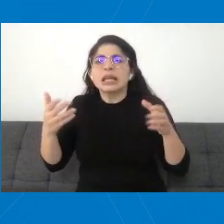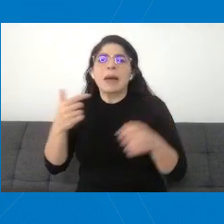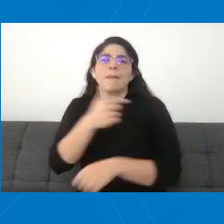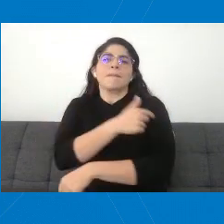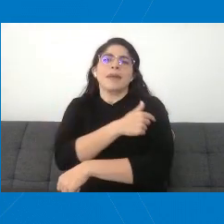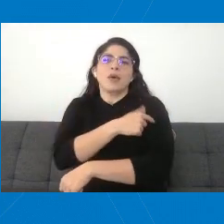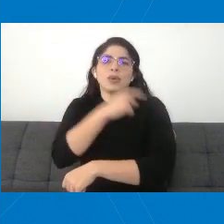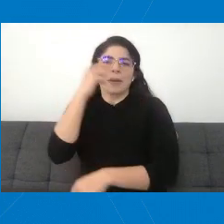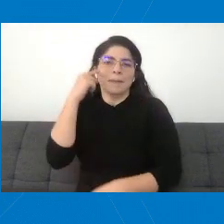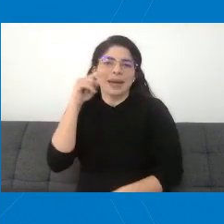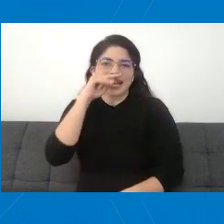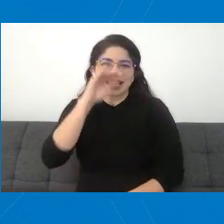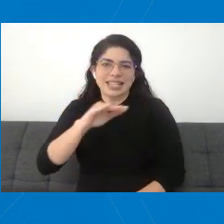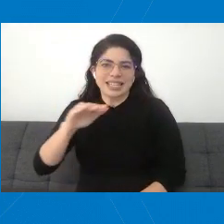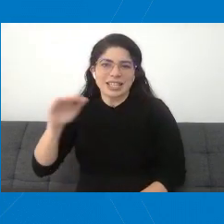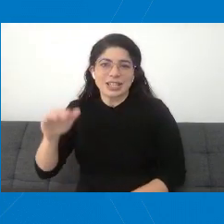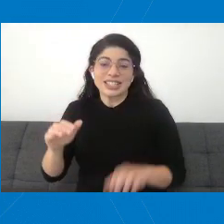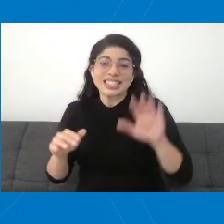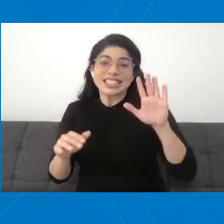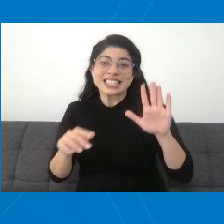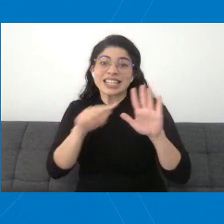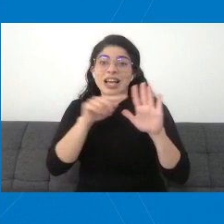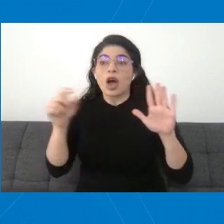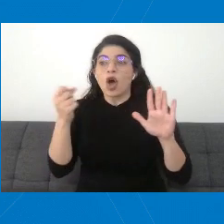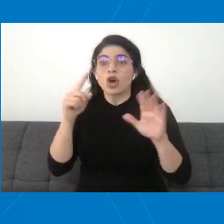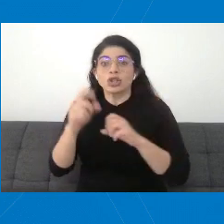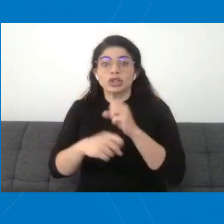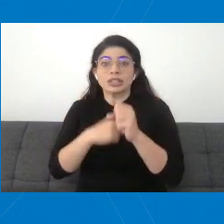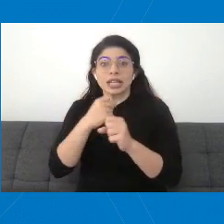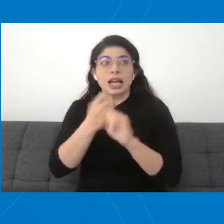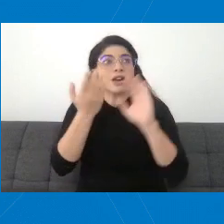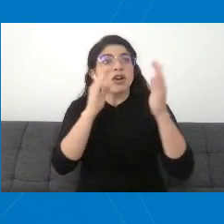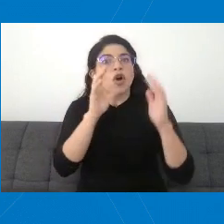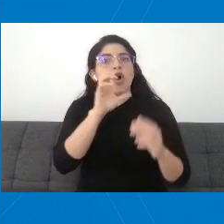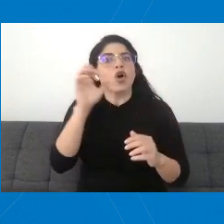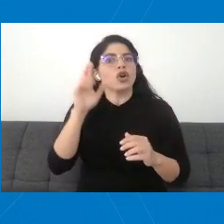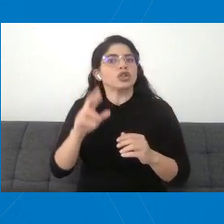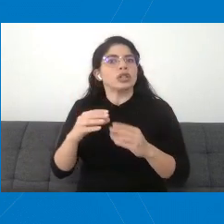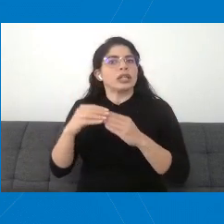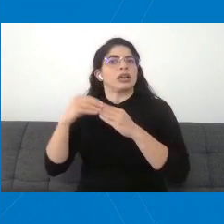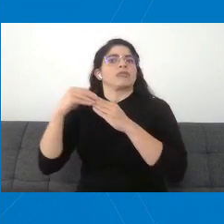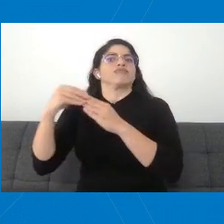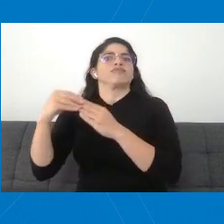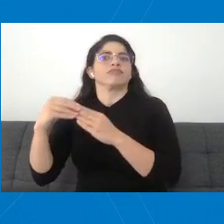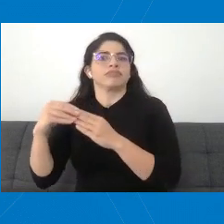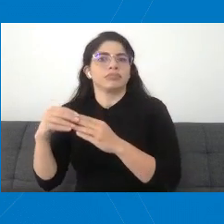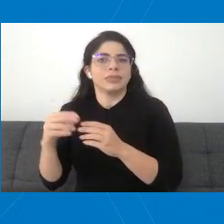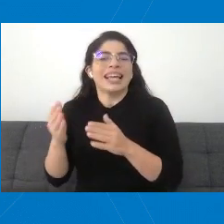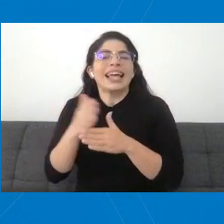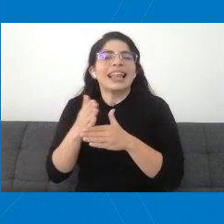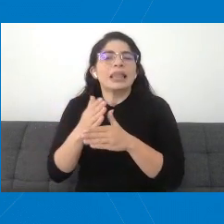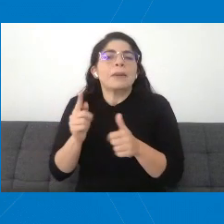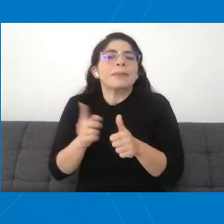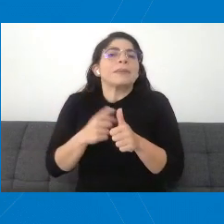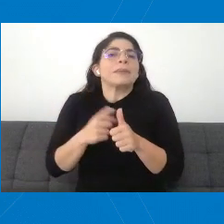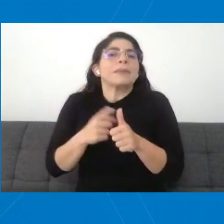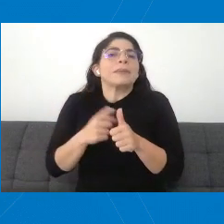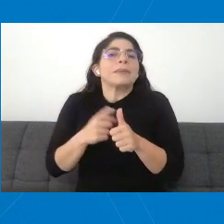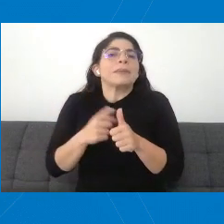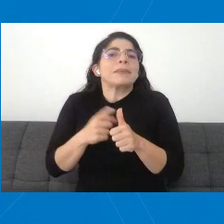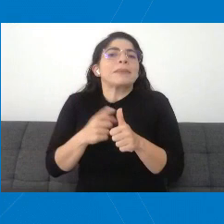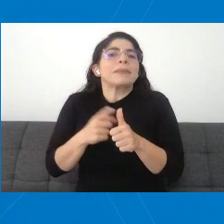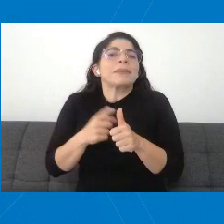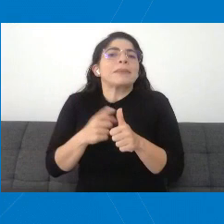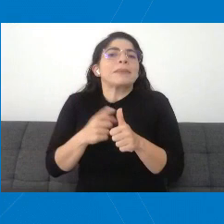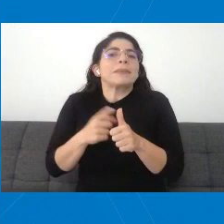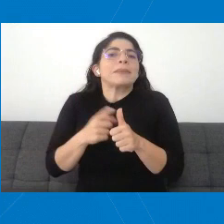chiquitos entre 5 y 11 años. Esto redundará en grandes beneficios y es una